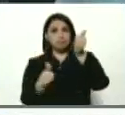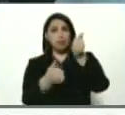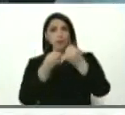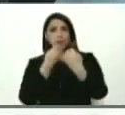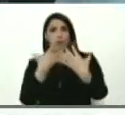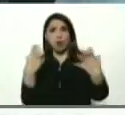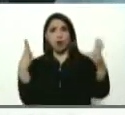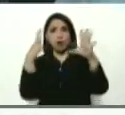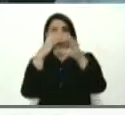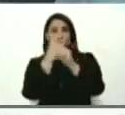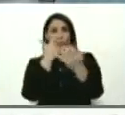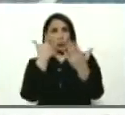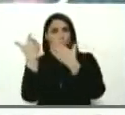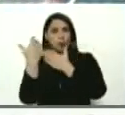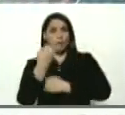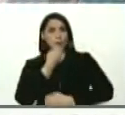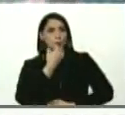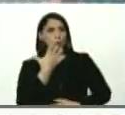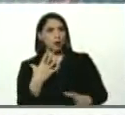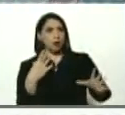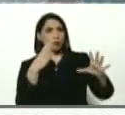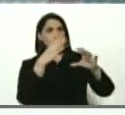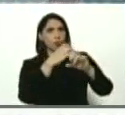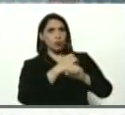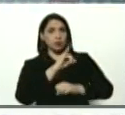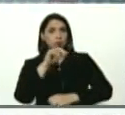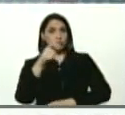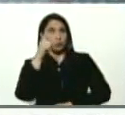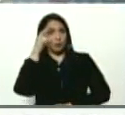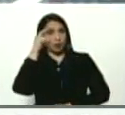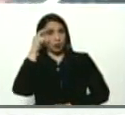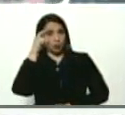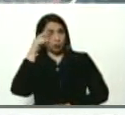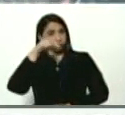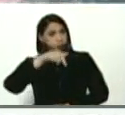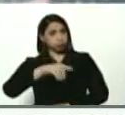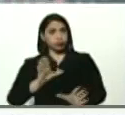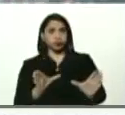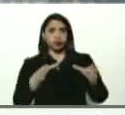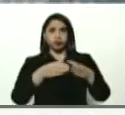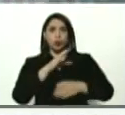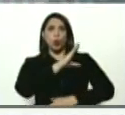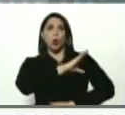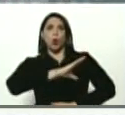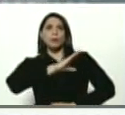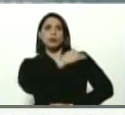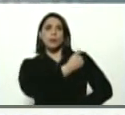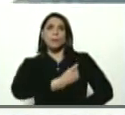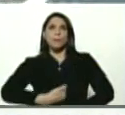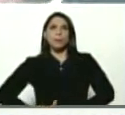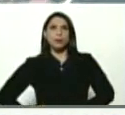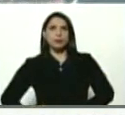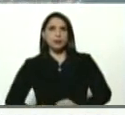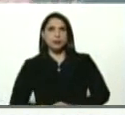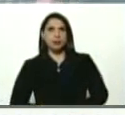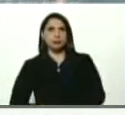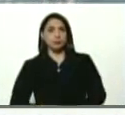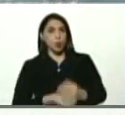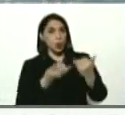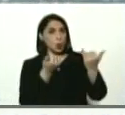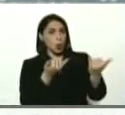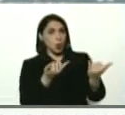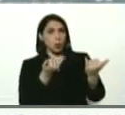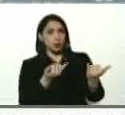adelante. Buenas noches, José Manuel. Bueno, aquí reunidos en la Comisión Presidencial, acabamos de